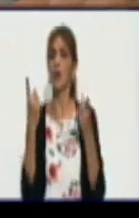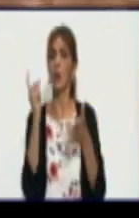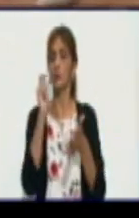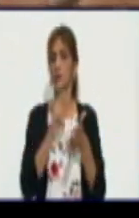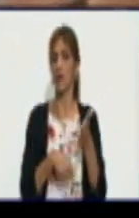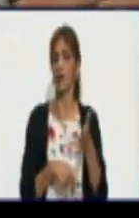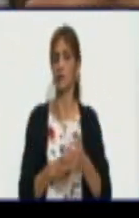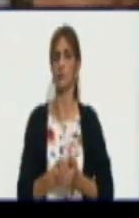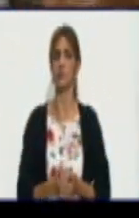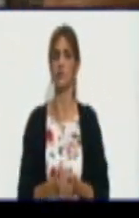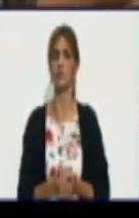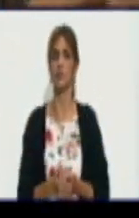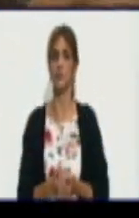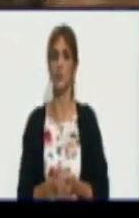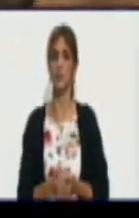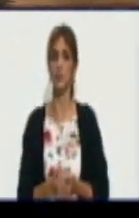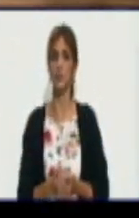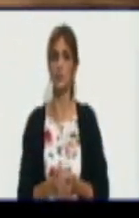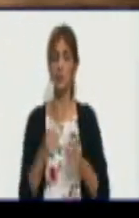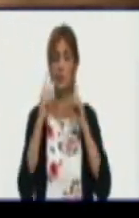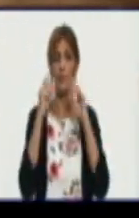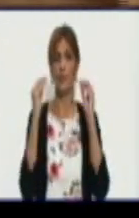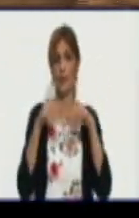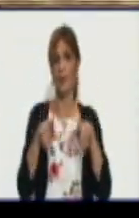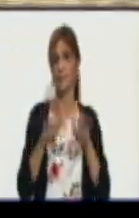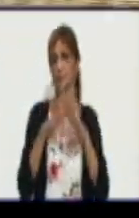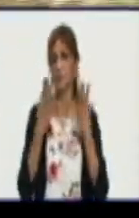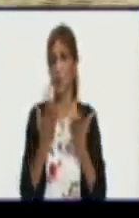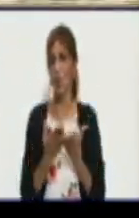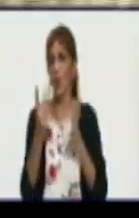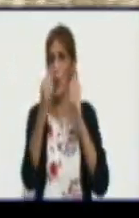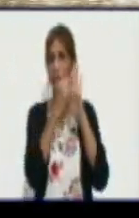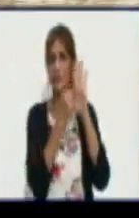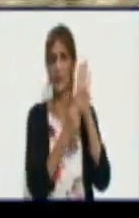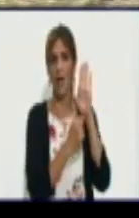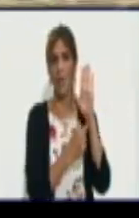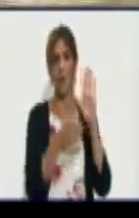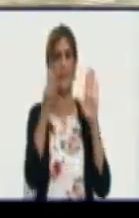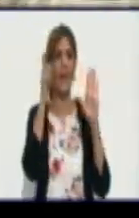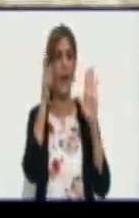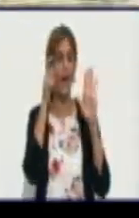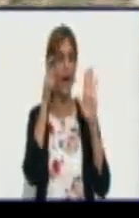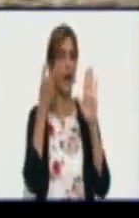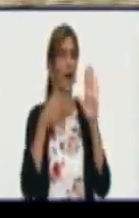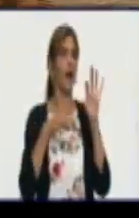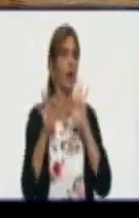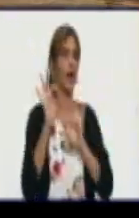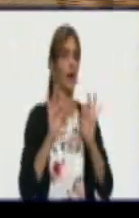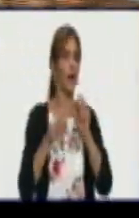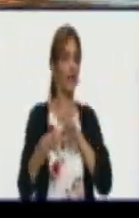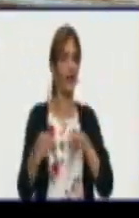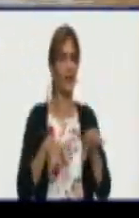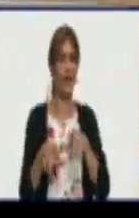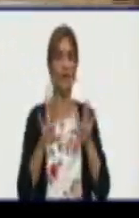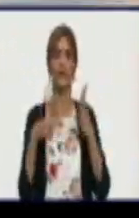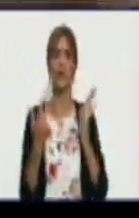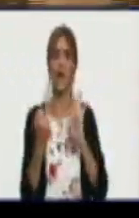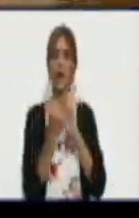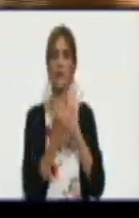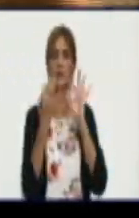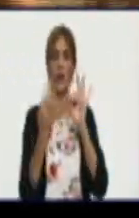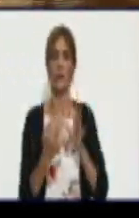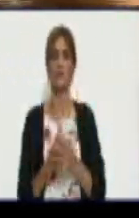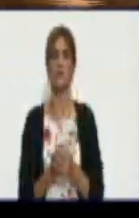y comercio minorista, teniendo en cuenta los indicadores de la ganadería y los de calidad e inocuidad que están establecidos.